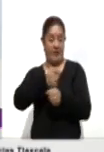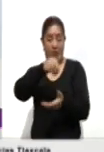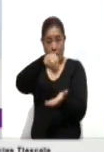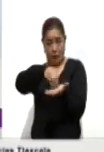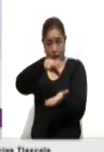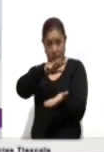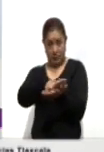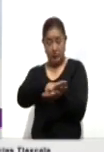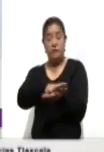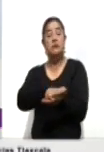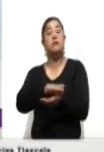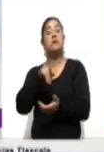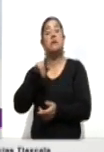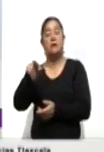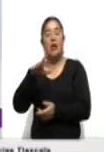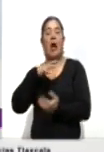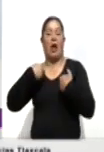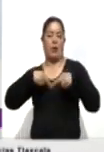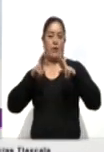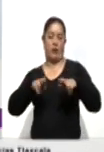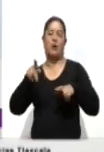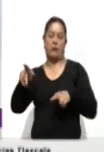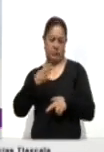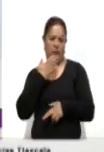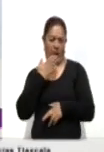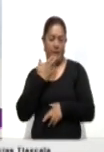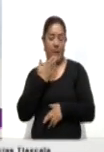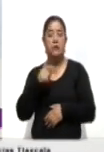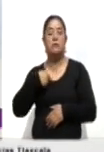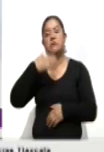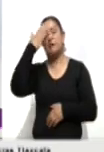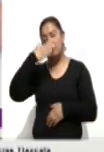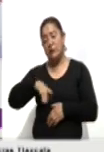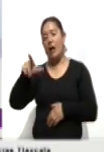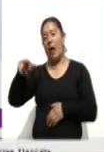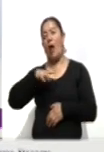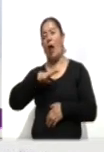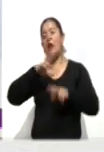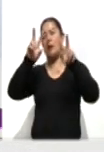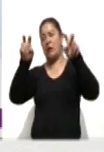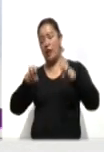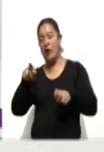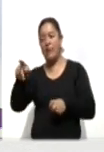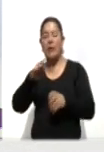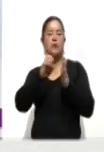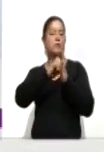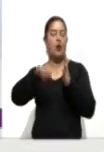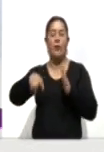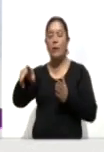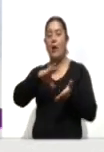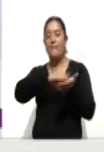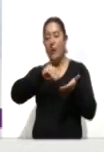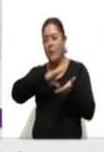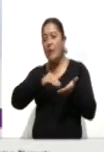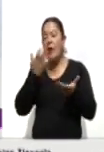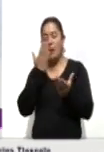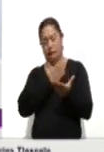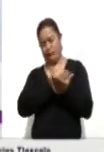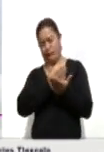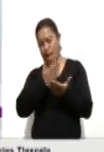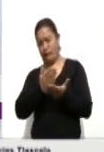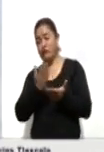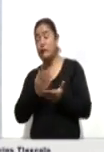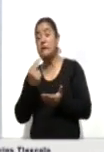están a la mejor disposición. Entendemos que hay temas como de recopilar los documentos, sacar algunos requisitos que tenemos de elegibilidad.